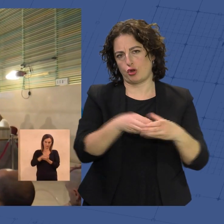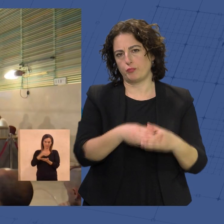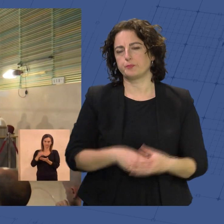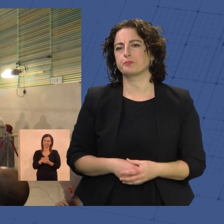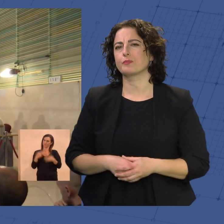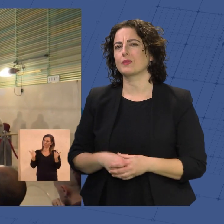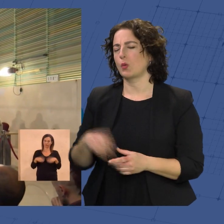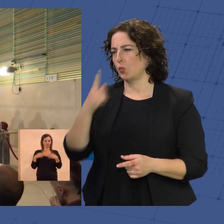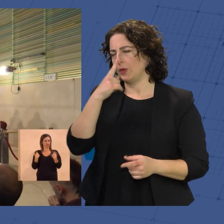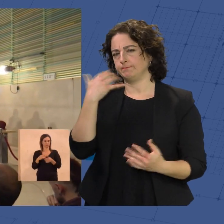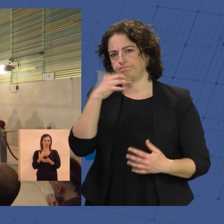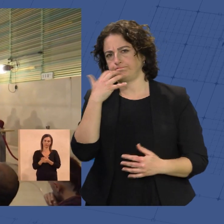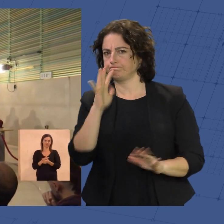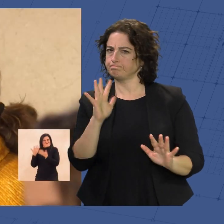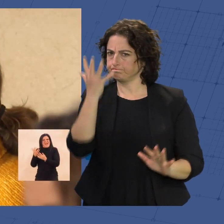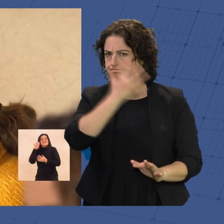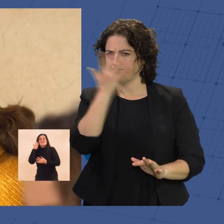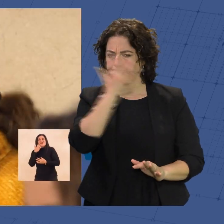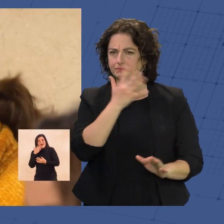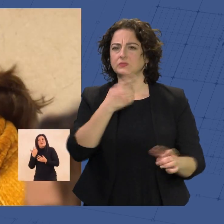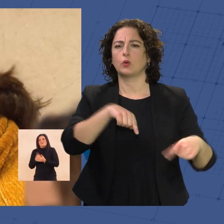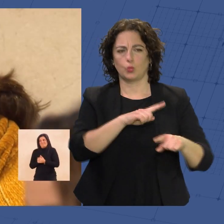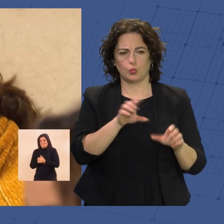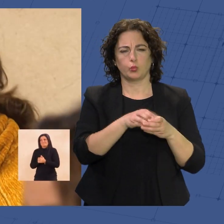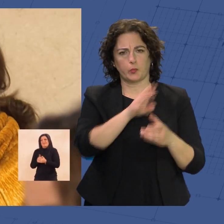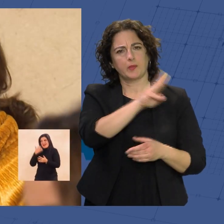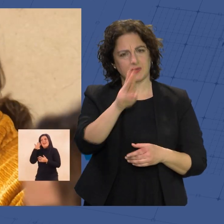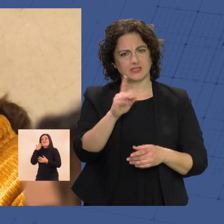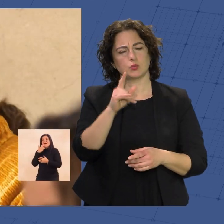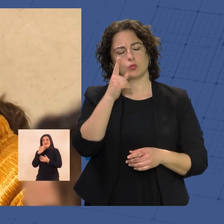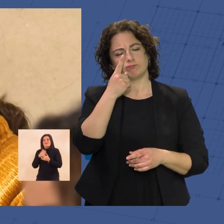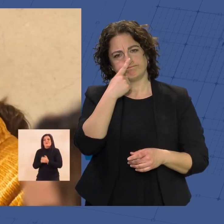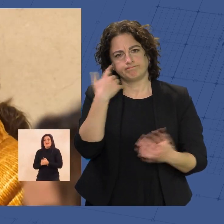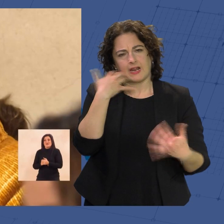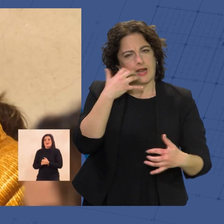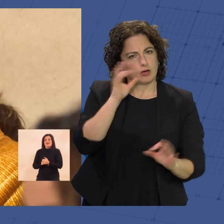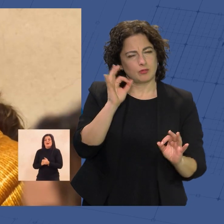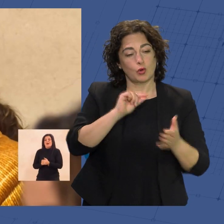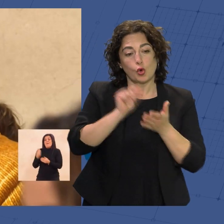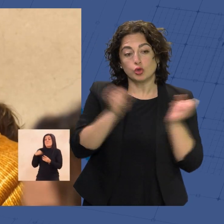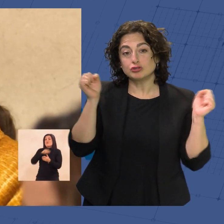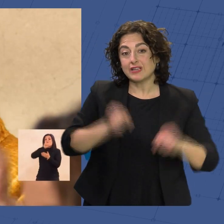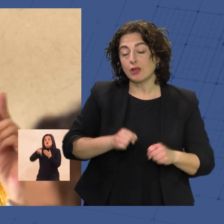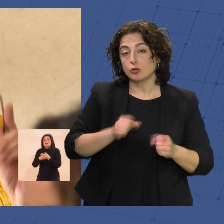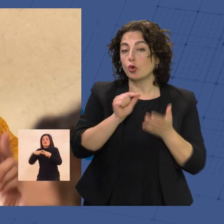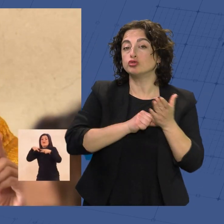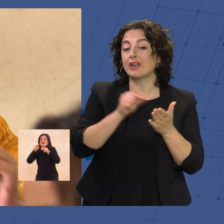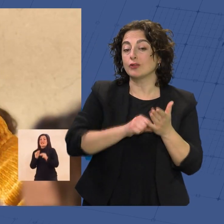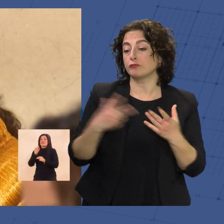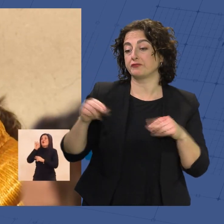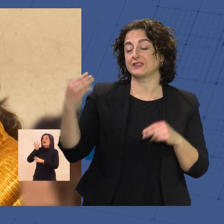La verdad es que huele a chamusquina. Sí, señores del Partido Popular, huele a chamusquina. Este contrato finalizó el